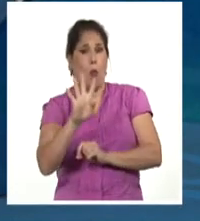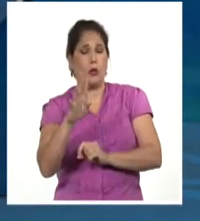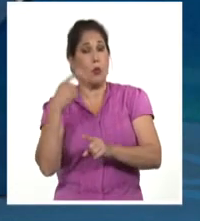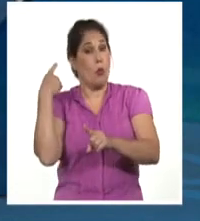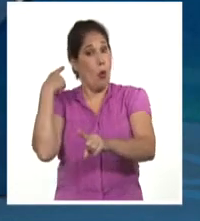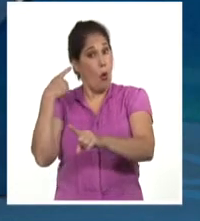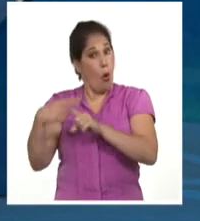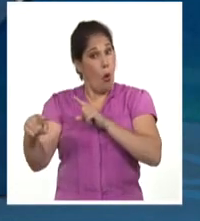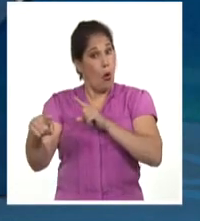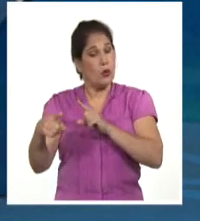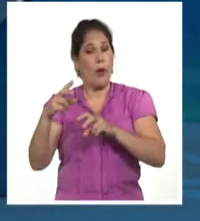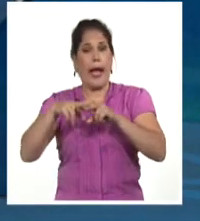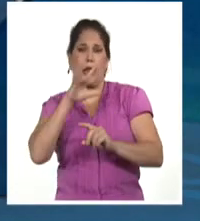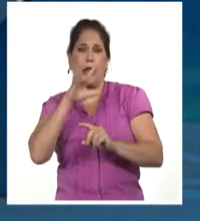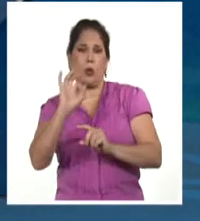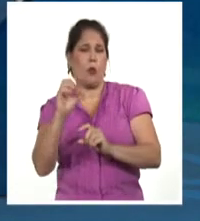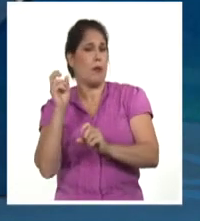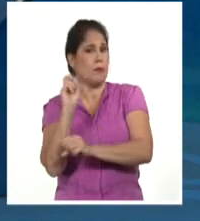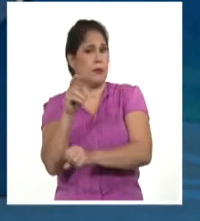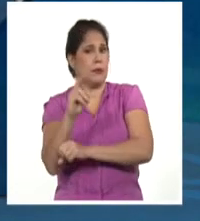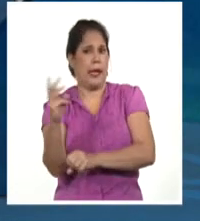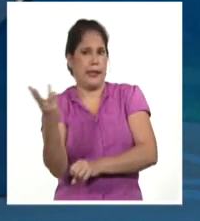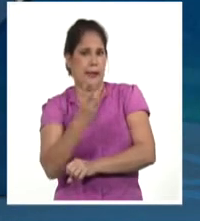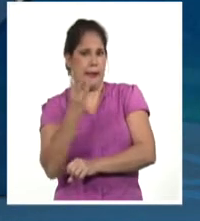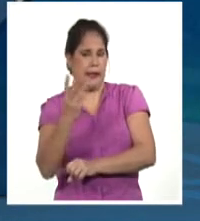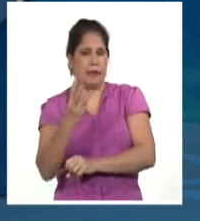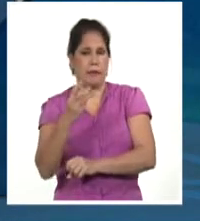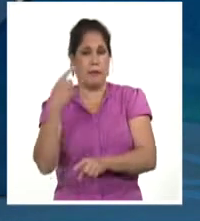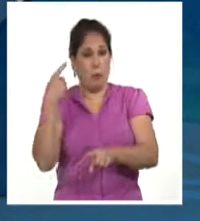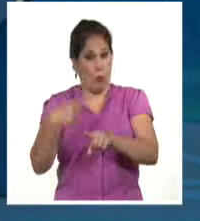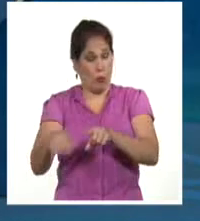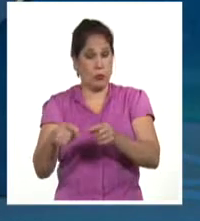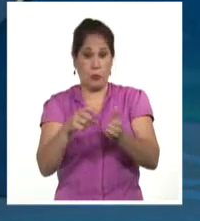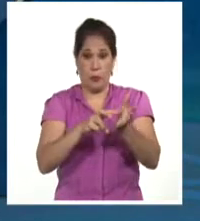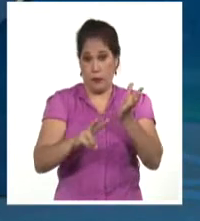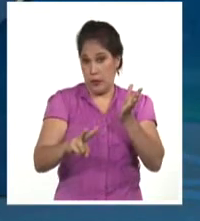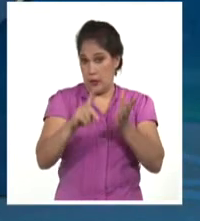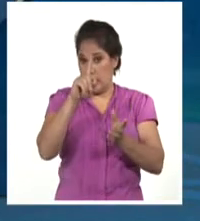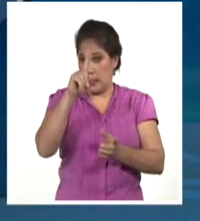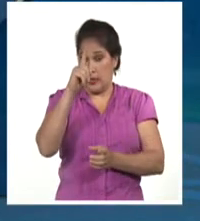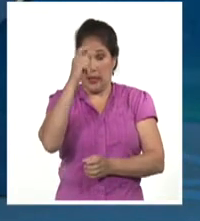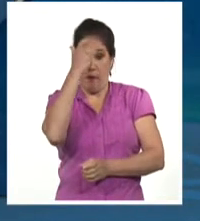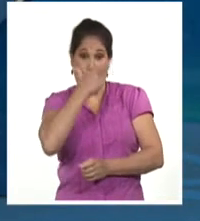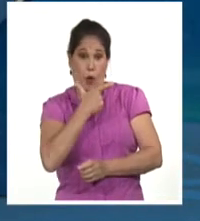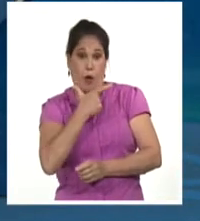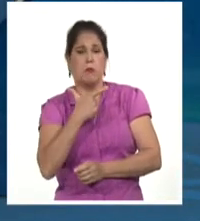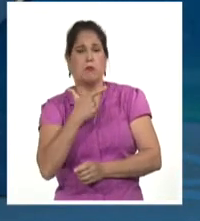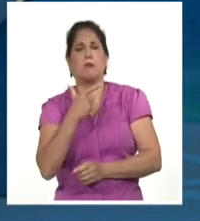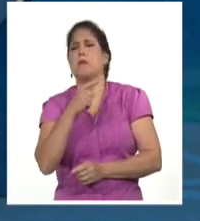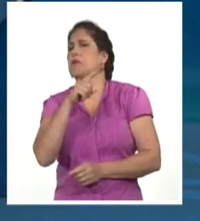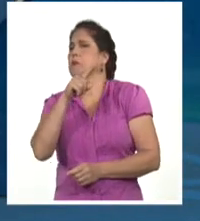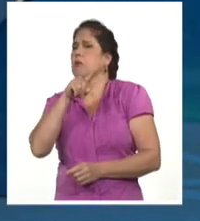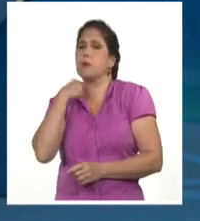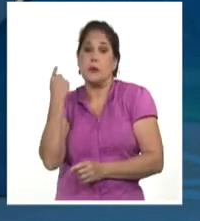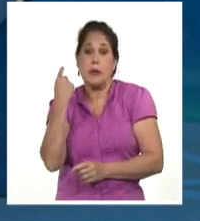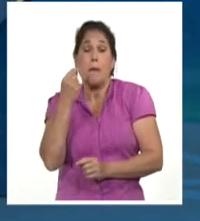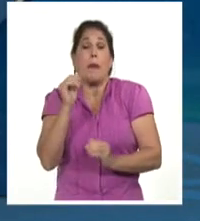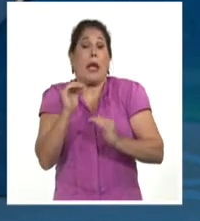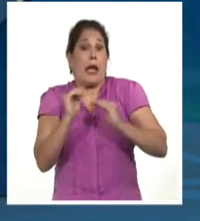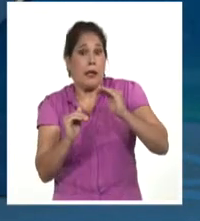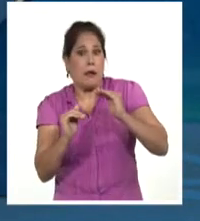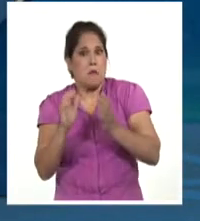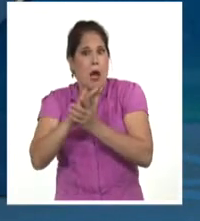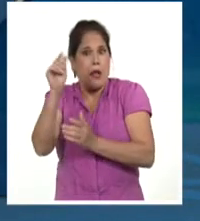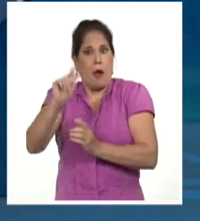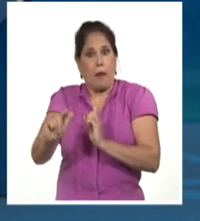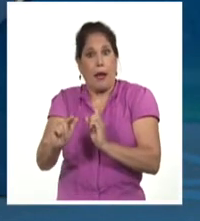Héctor Castillo conectó 3 imparables. Cienfuegos perdía 6 por 0 y le viró al revés el juego a